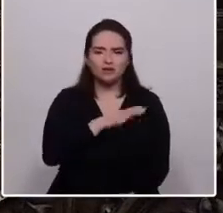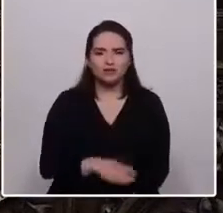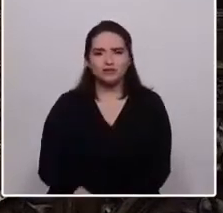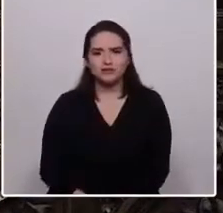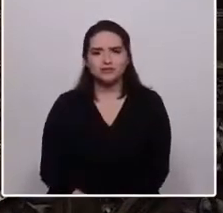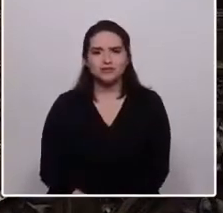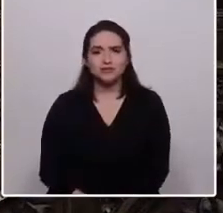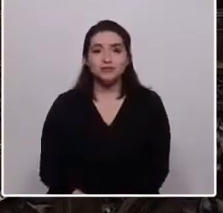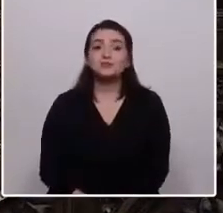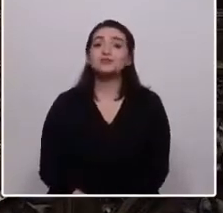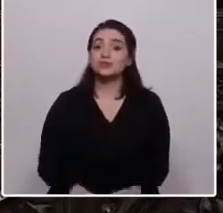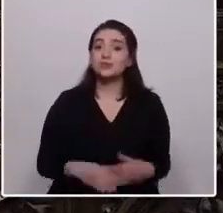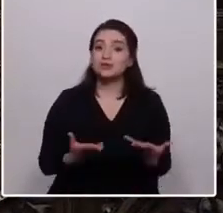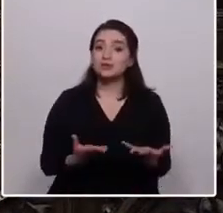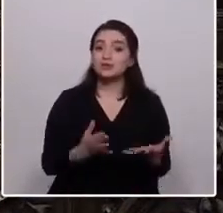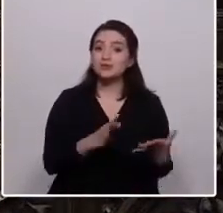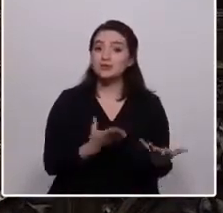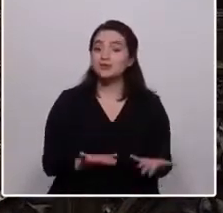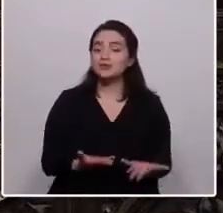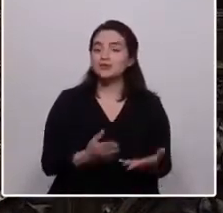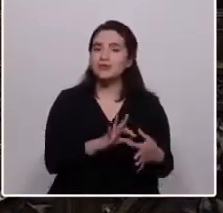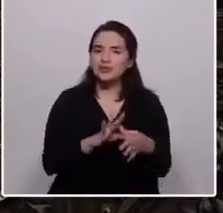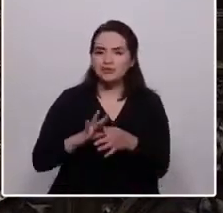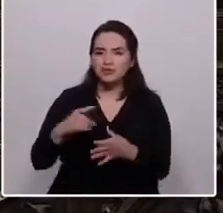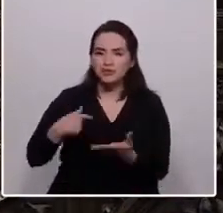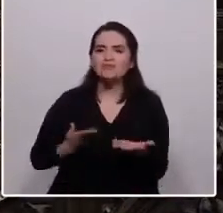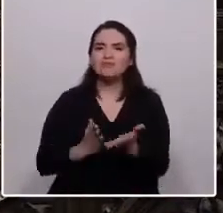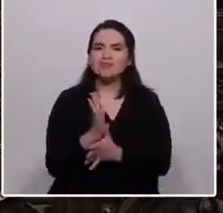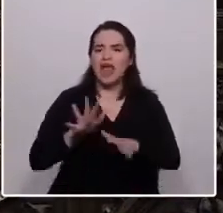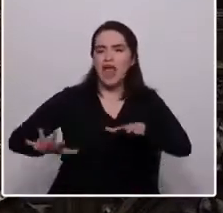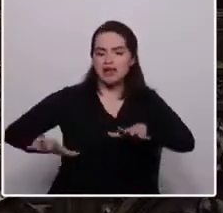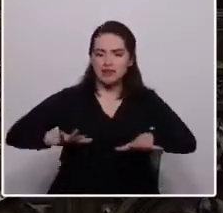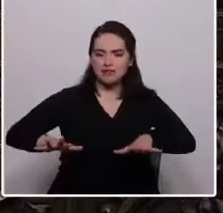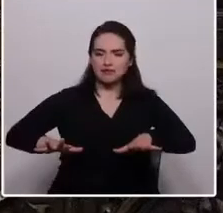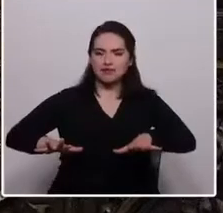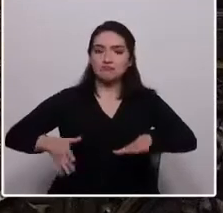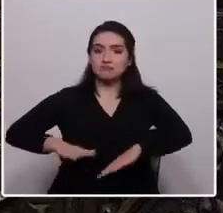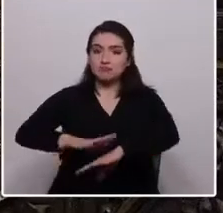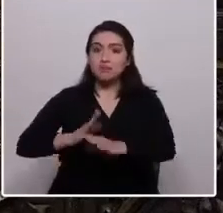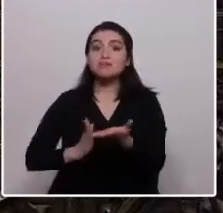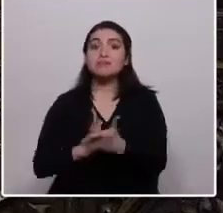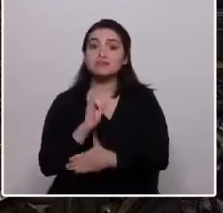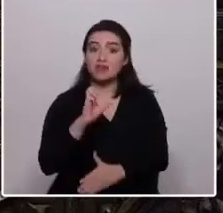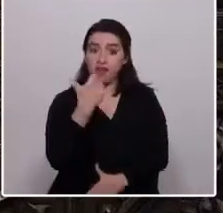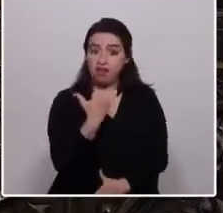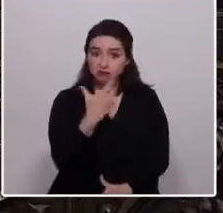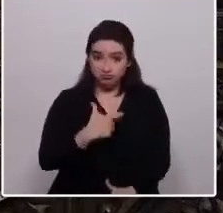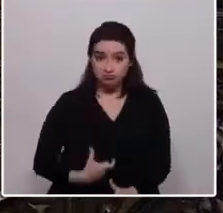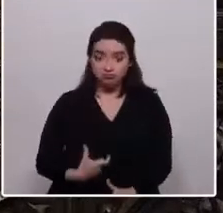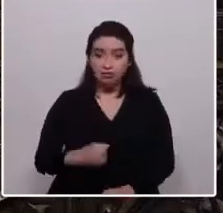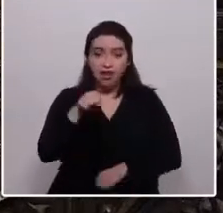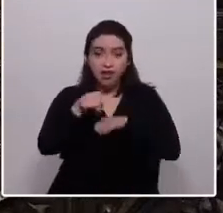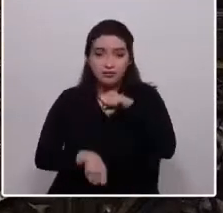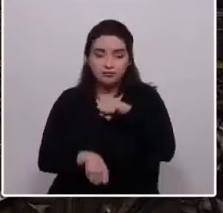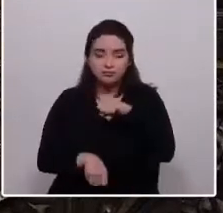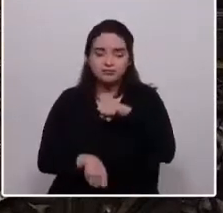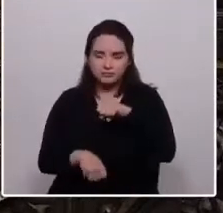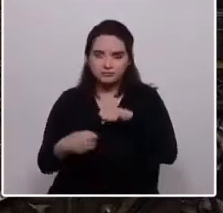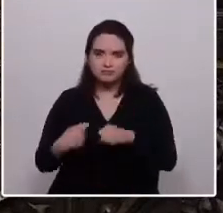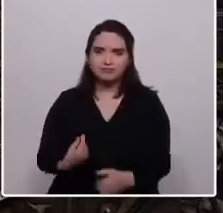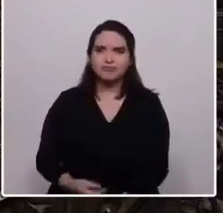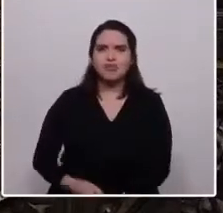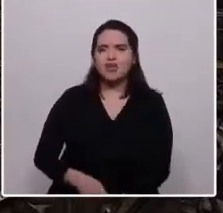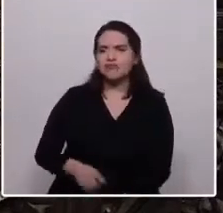Por esa razón me hice activista cola apenas nacida, apenas salí del closet. Porque a pesar de que nos negaron el respeto y el amor,